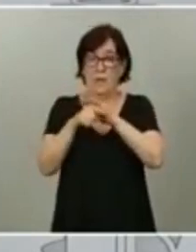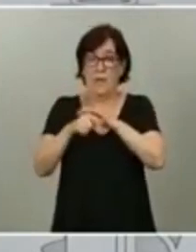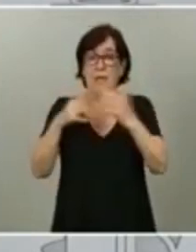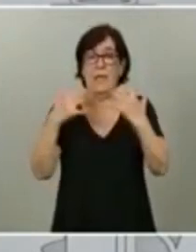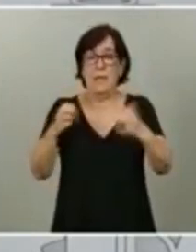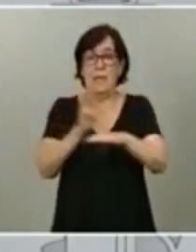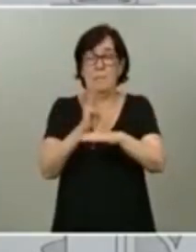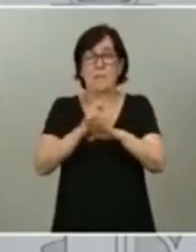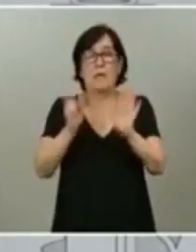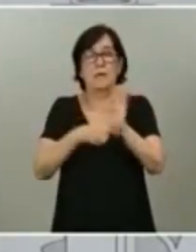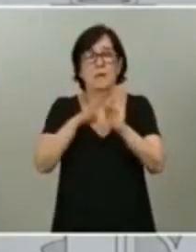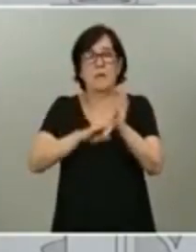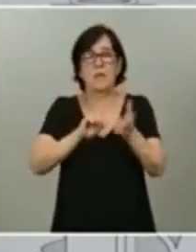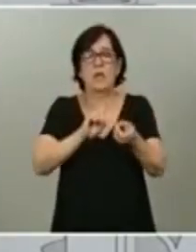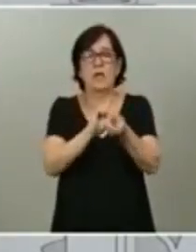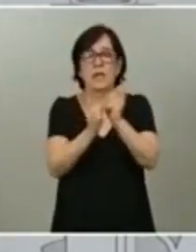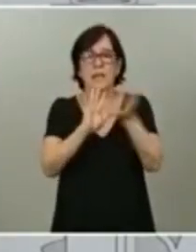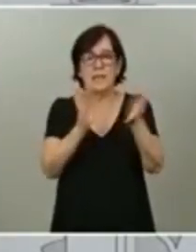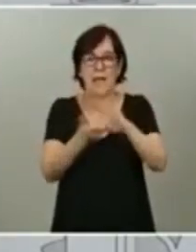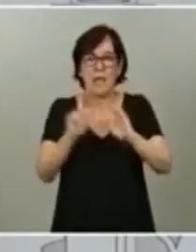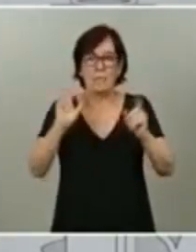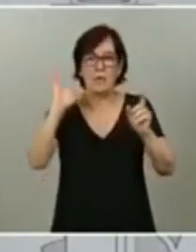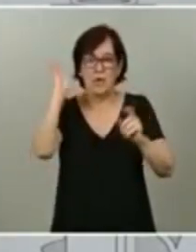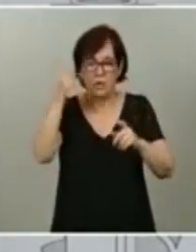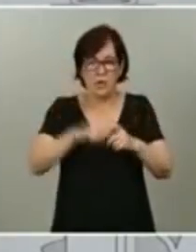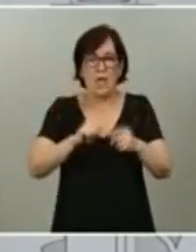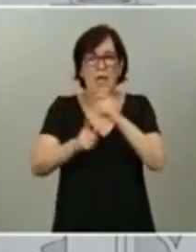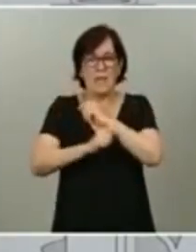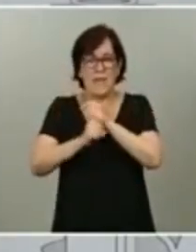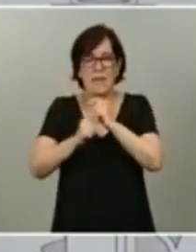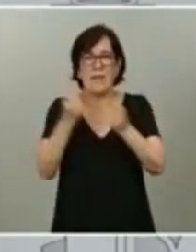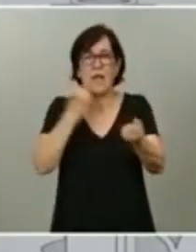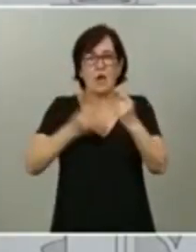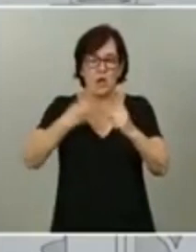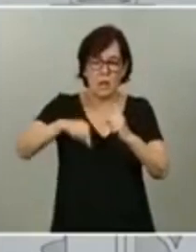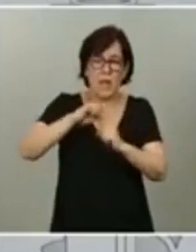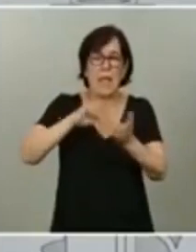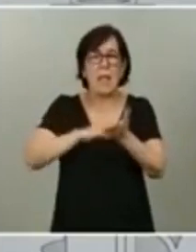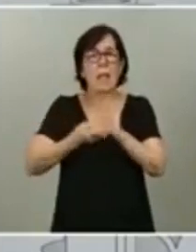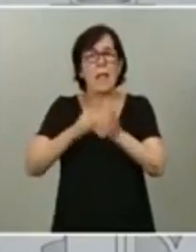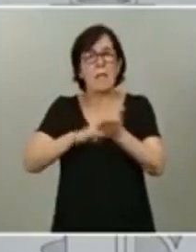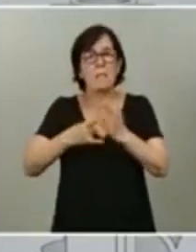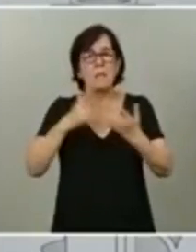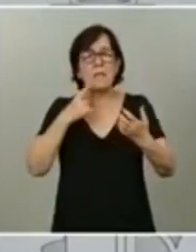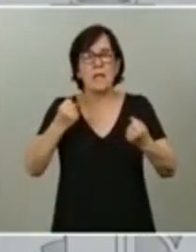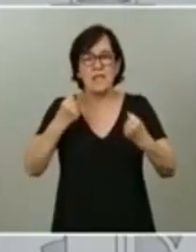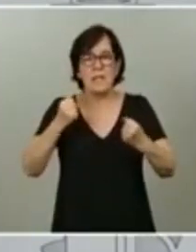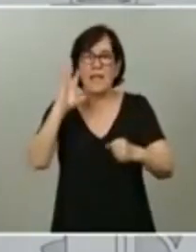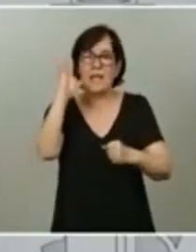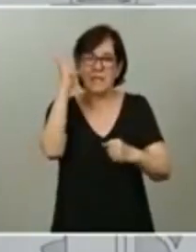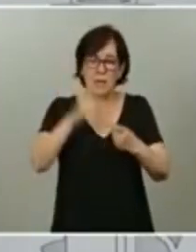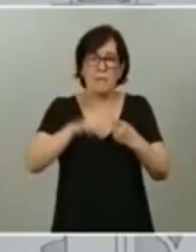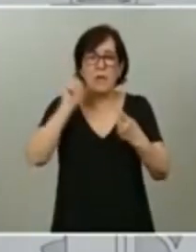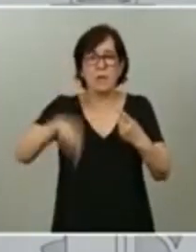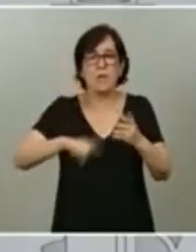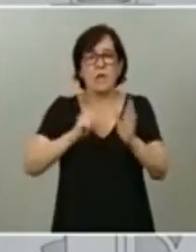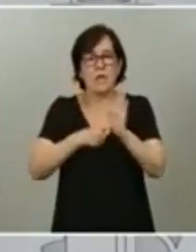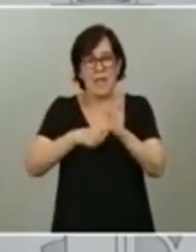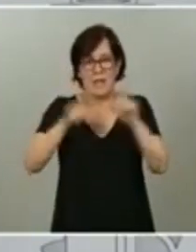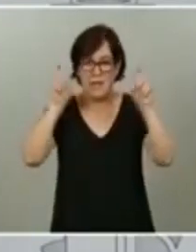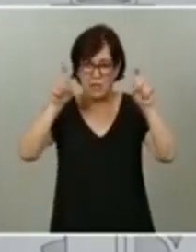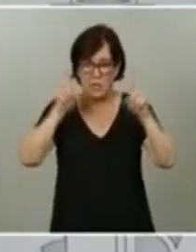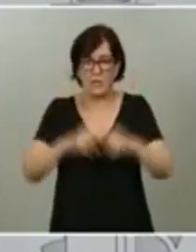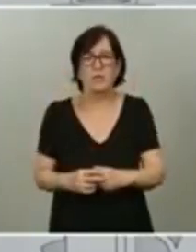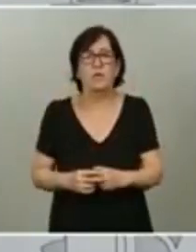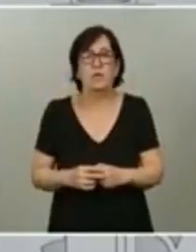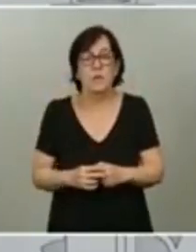de Cambio Climático, la Estrategia de Economía Circular, el Plan Nacional de Energía y Clima o la Ley de Educación. Y los